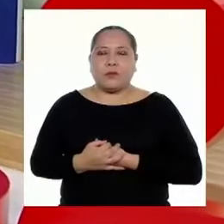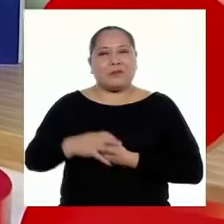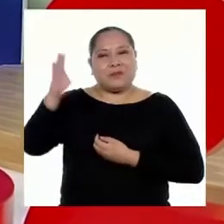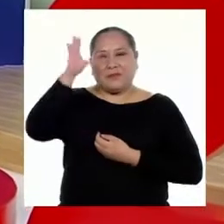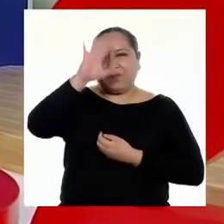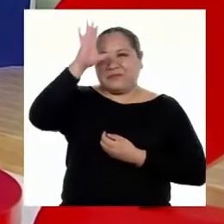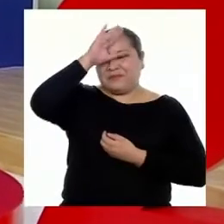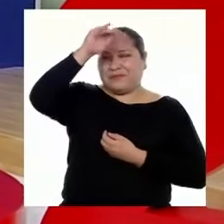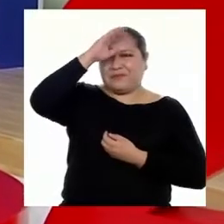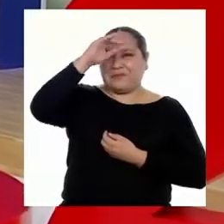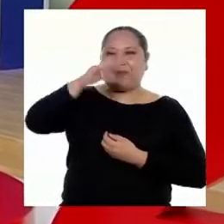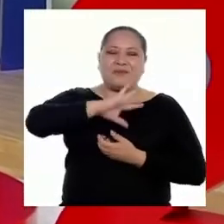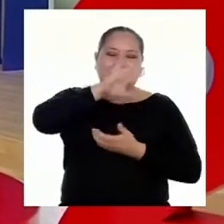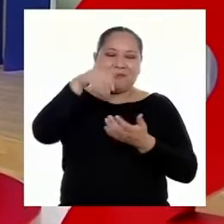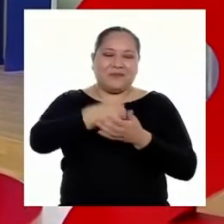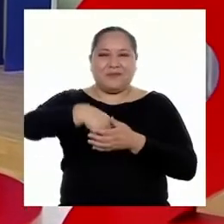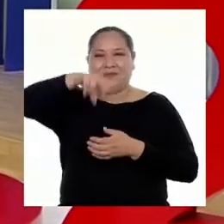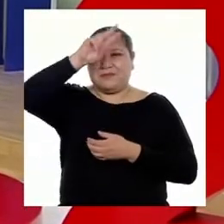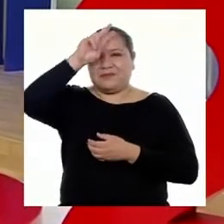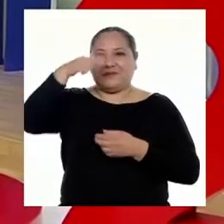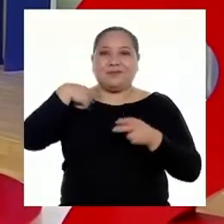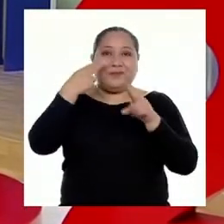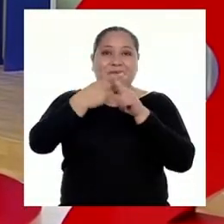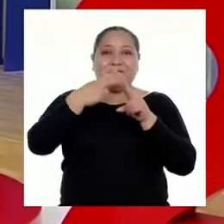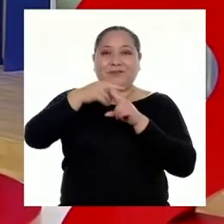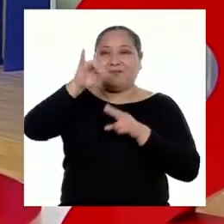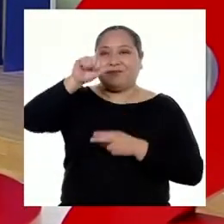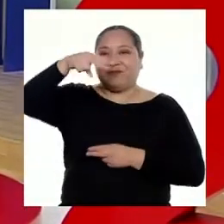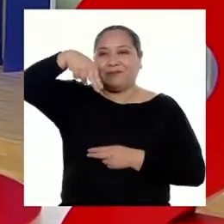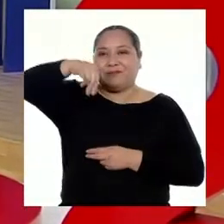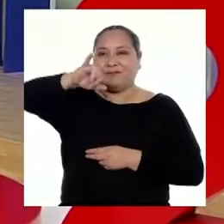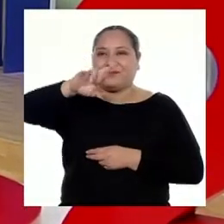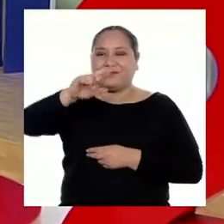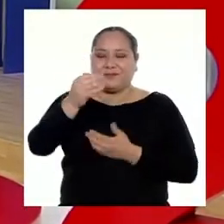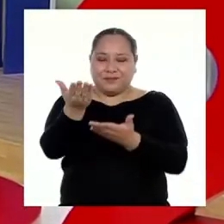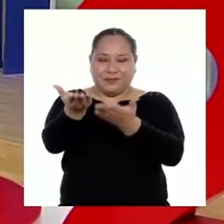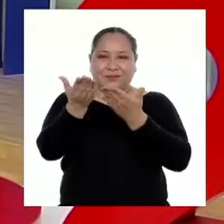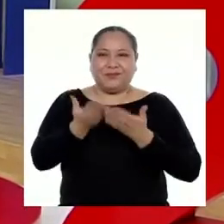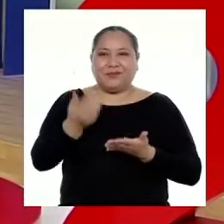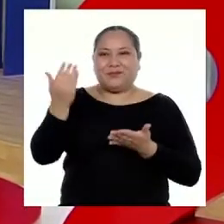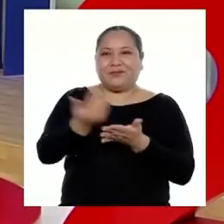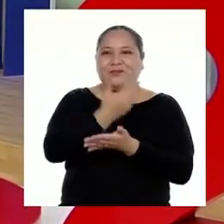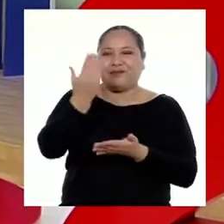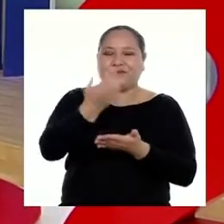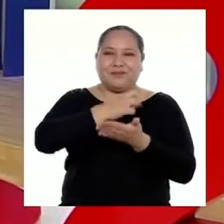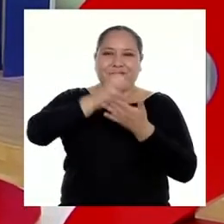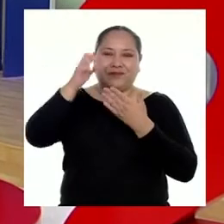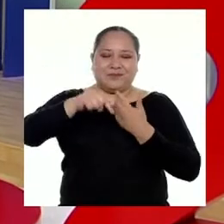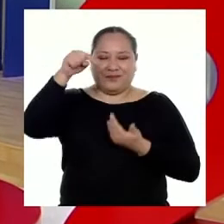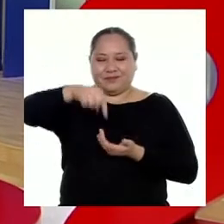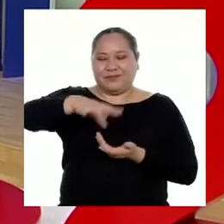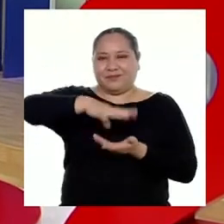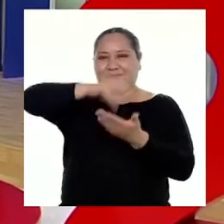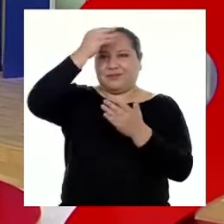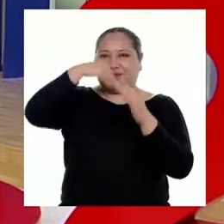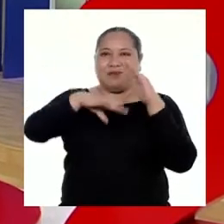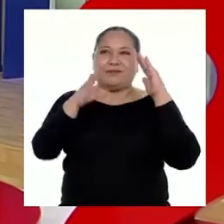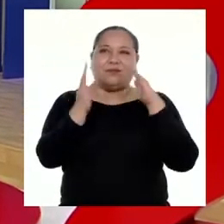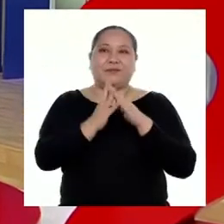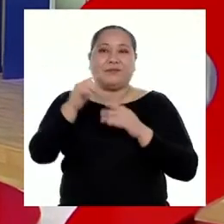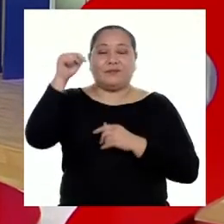Hola chicas y chicos de todo el Perú. Mi nombre es Yanira y les quiero dar la bienvenida a un nuevo episodio de Aprendo en Casa.